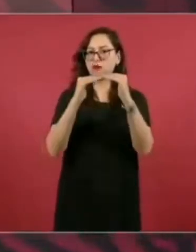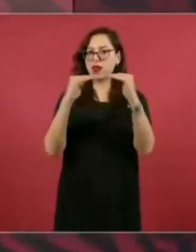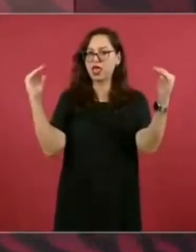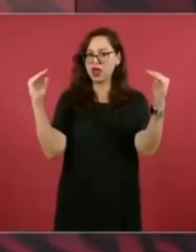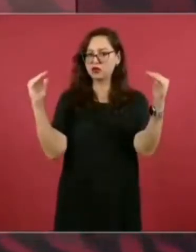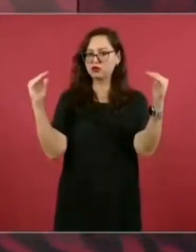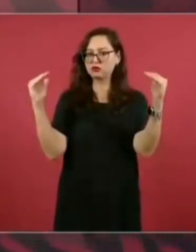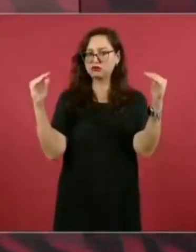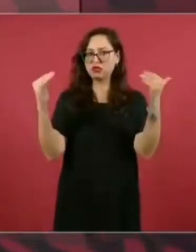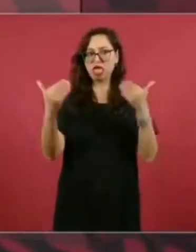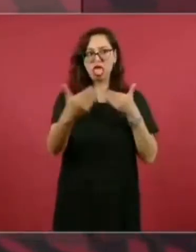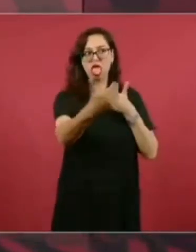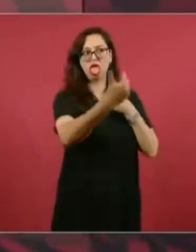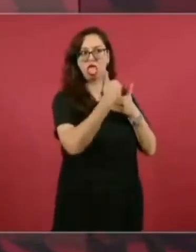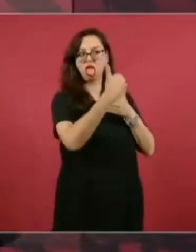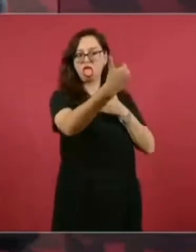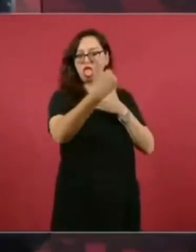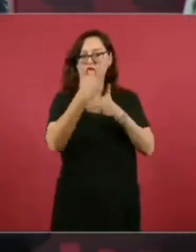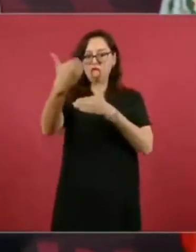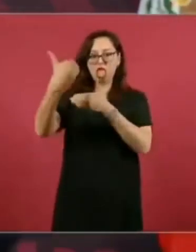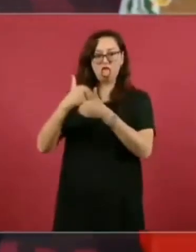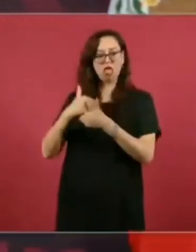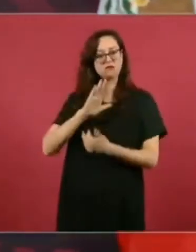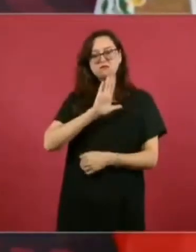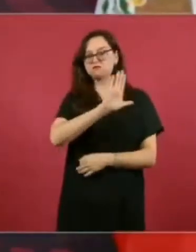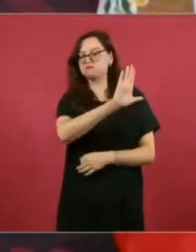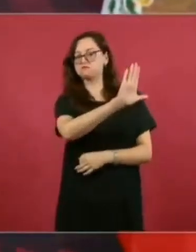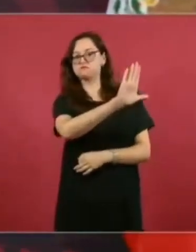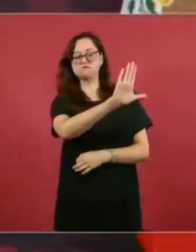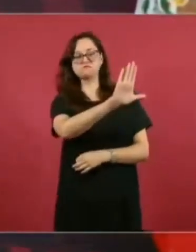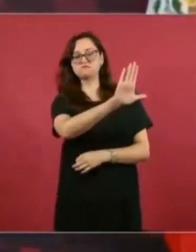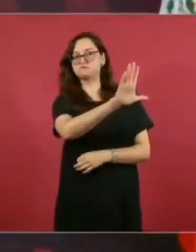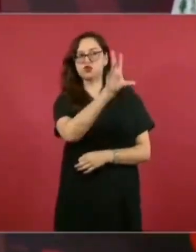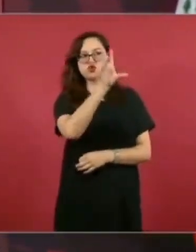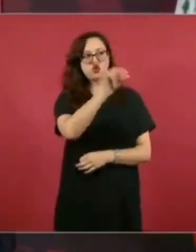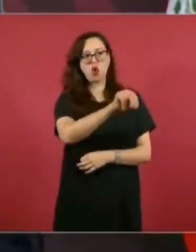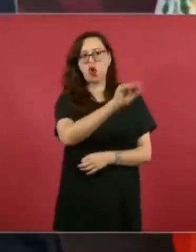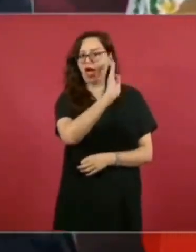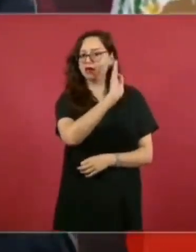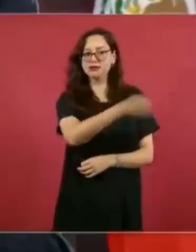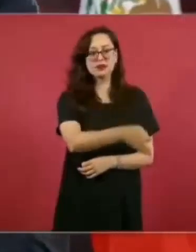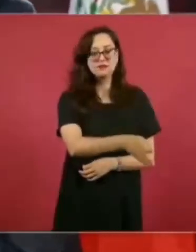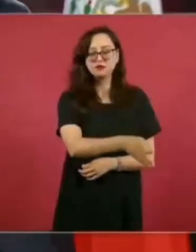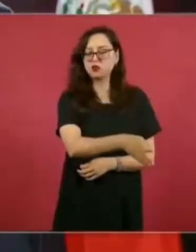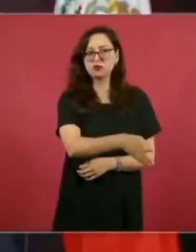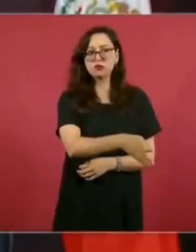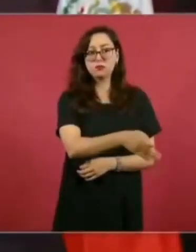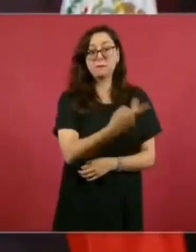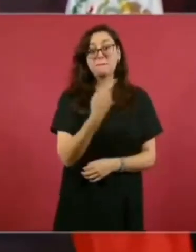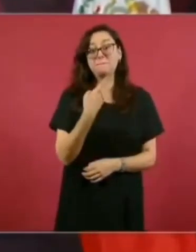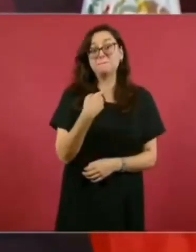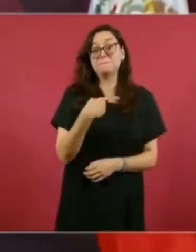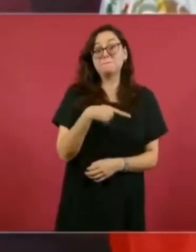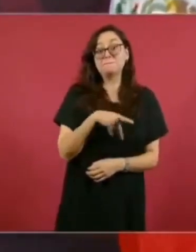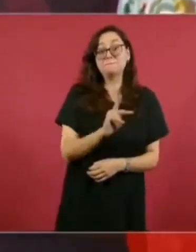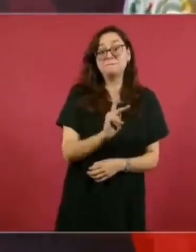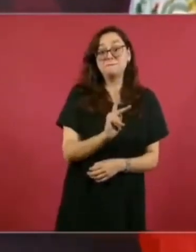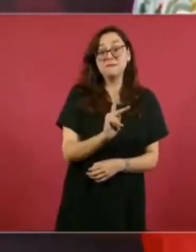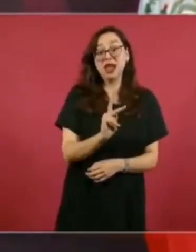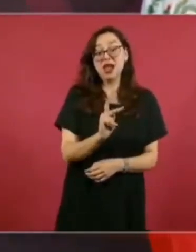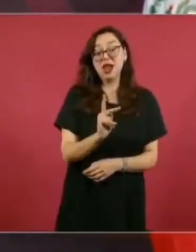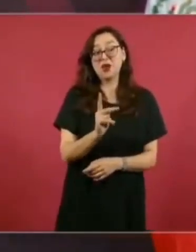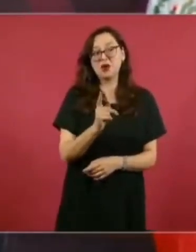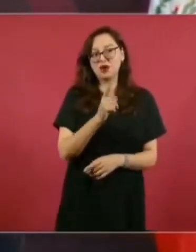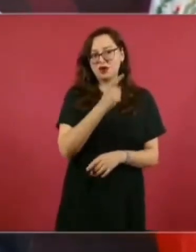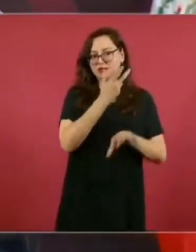injerencismos y que me sacaran los de las agencias del